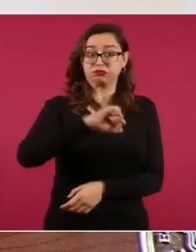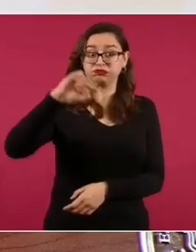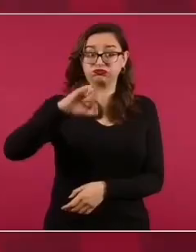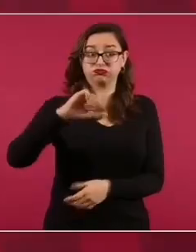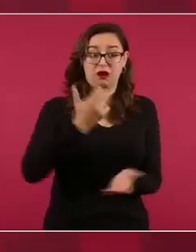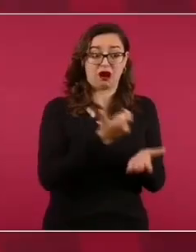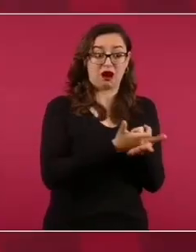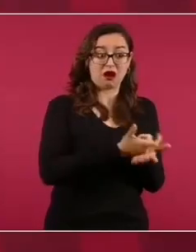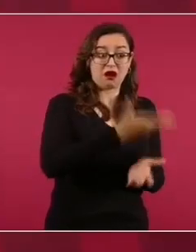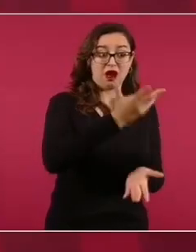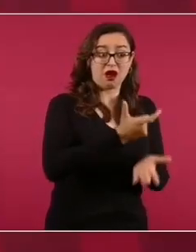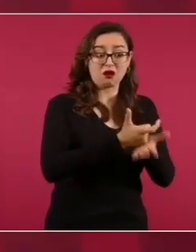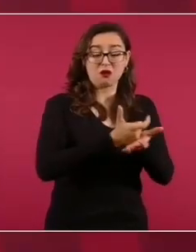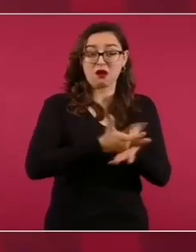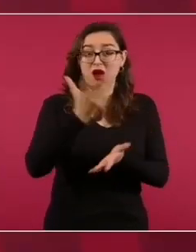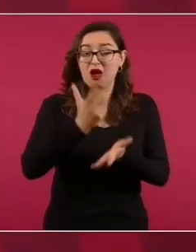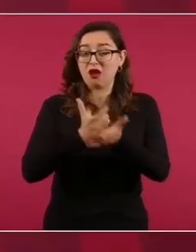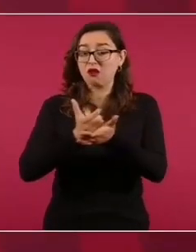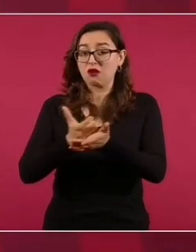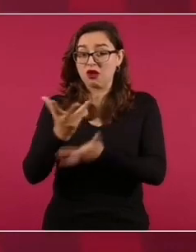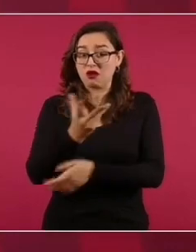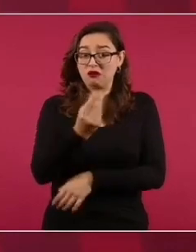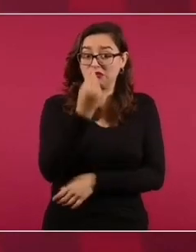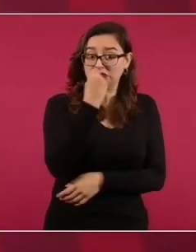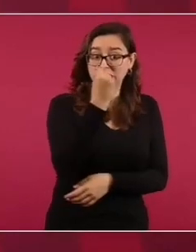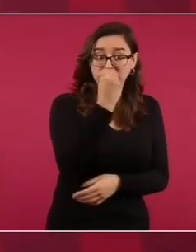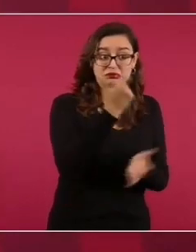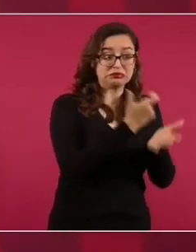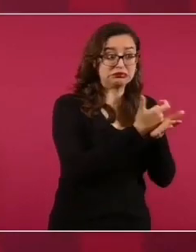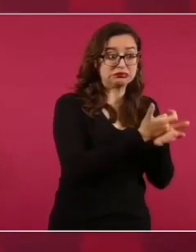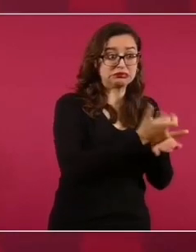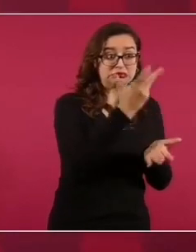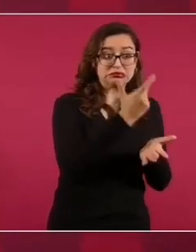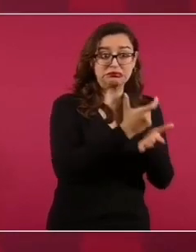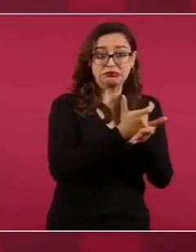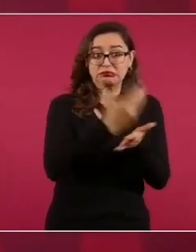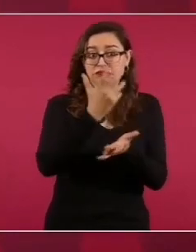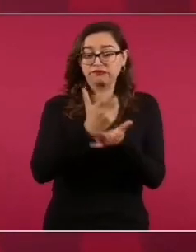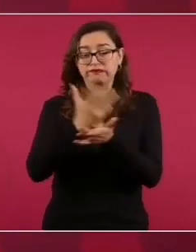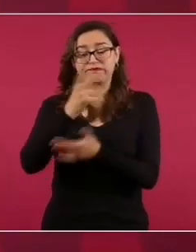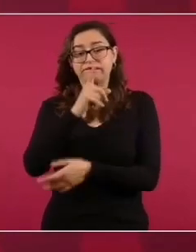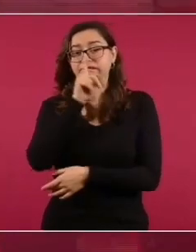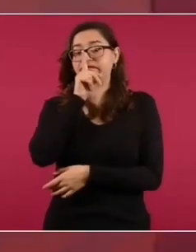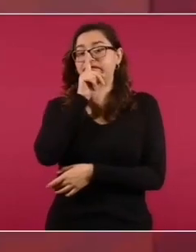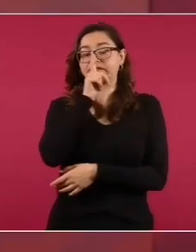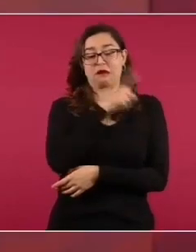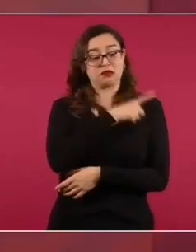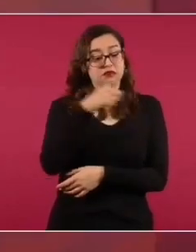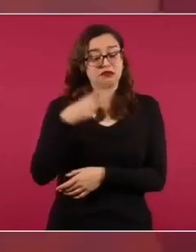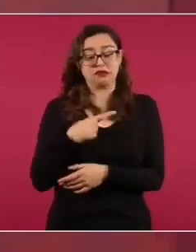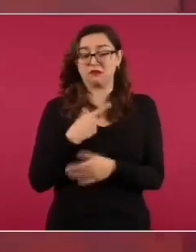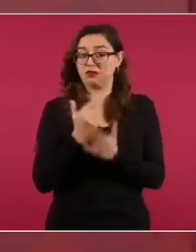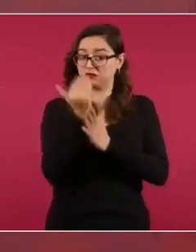los alimentos y que no se utilicen